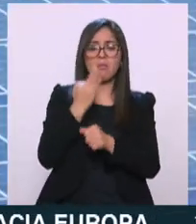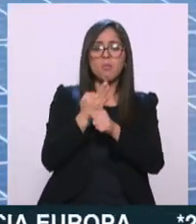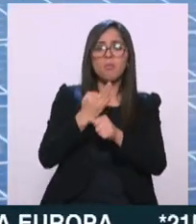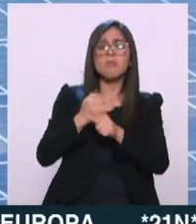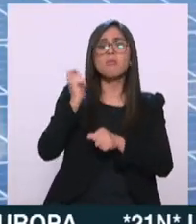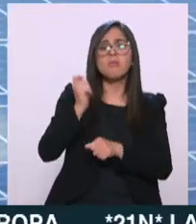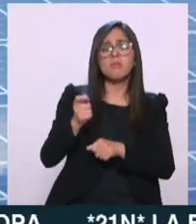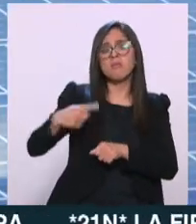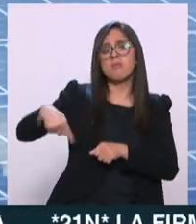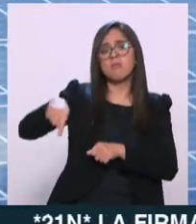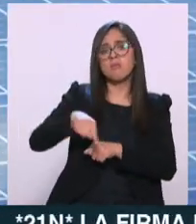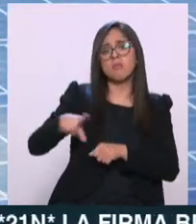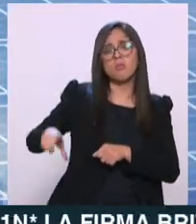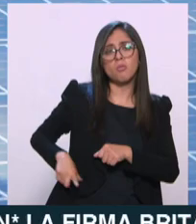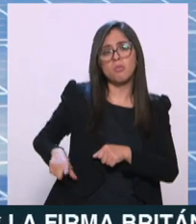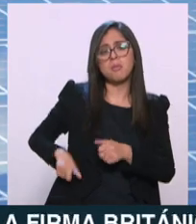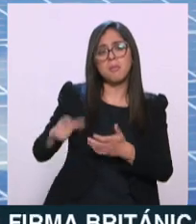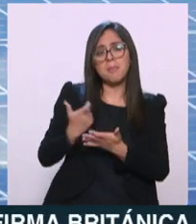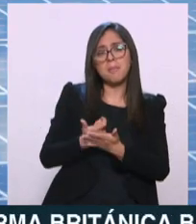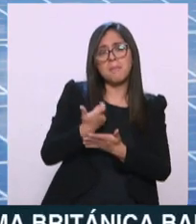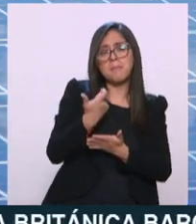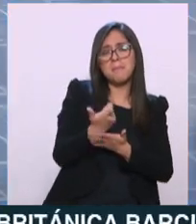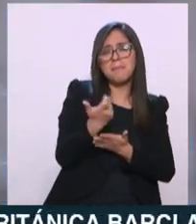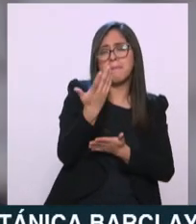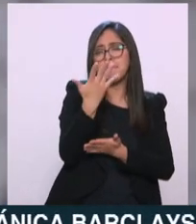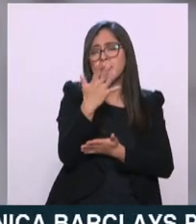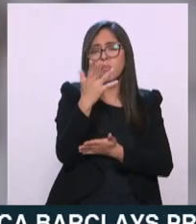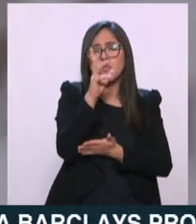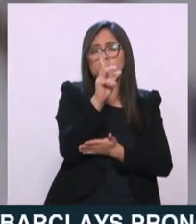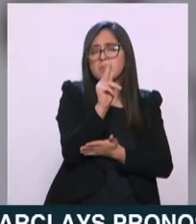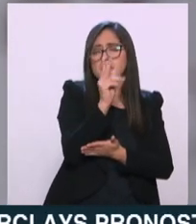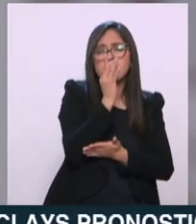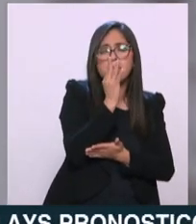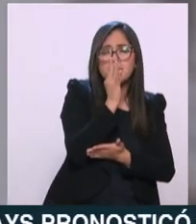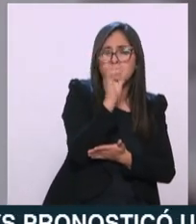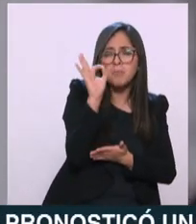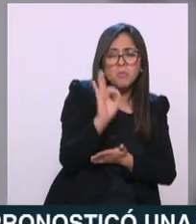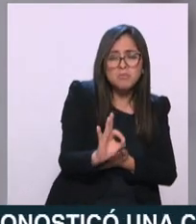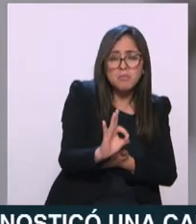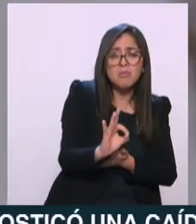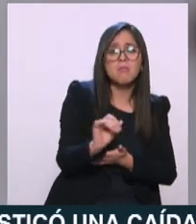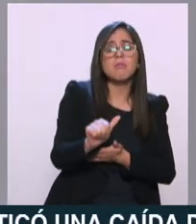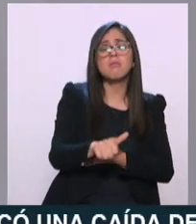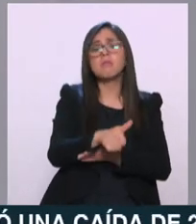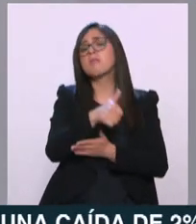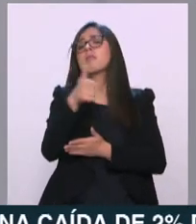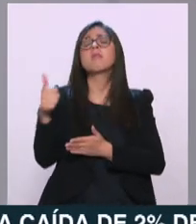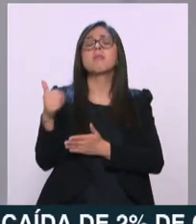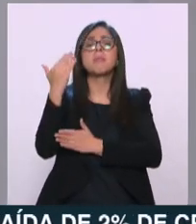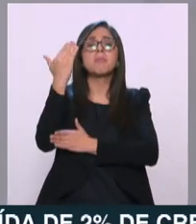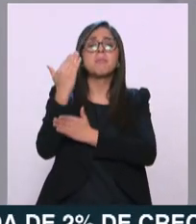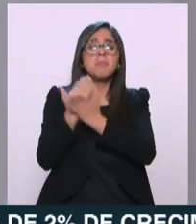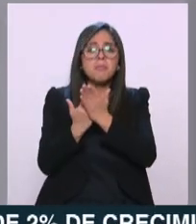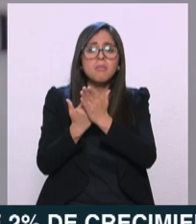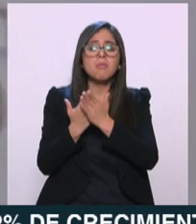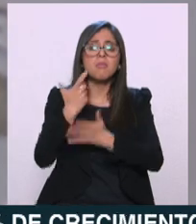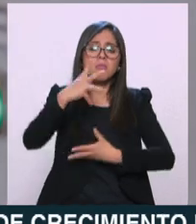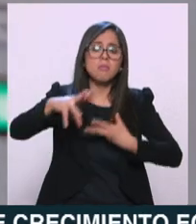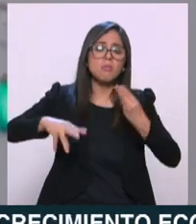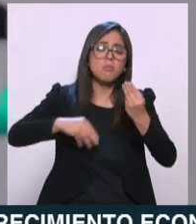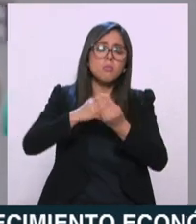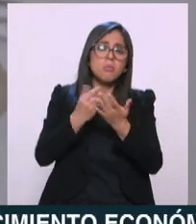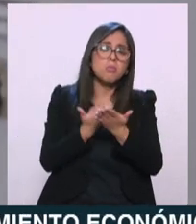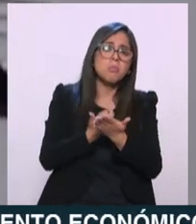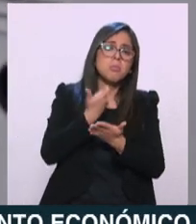el 80%, muy cerquita del 80% y menos de la cuarta parte de la inversión total